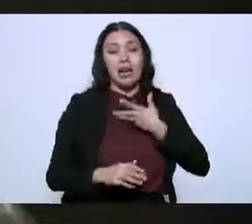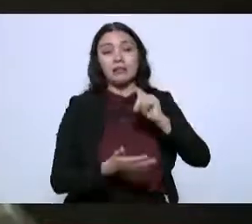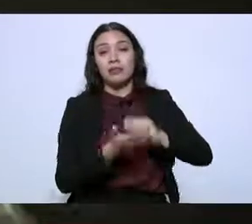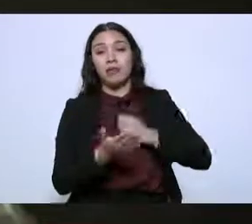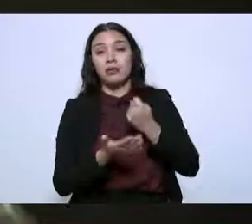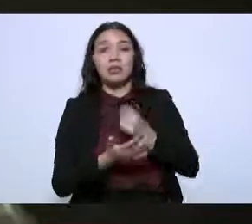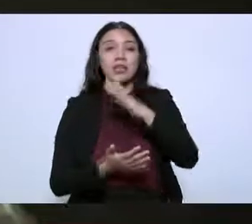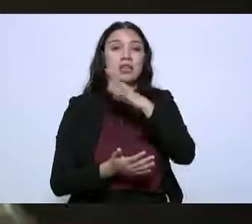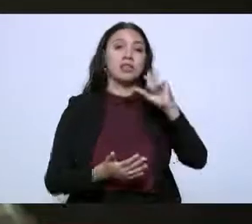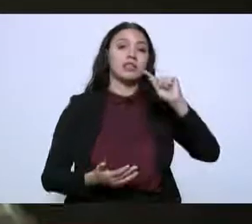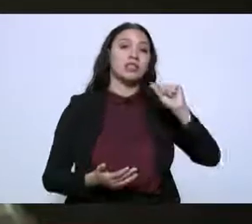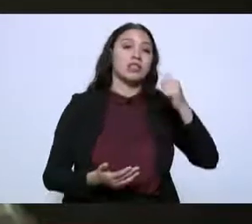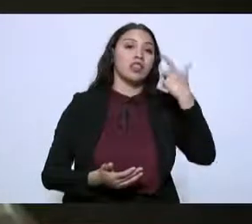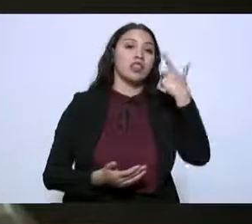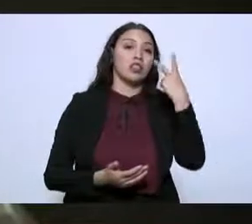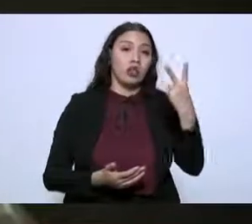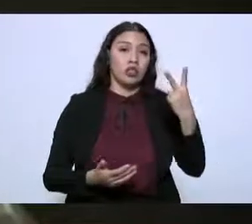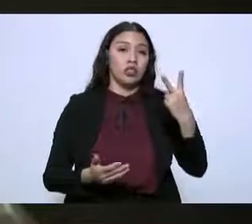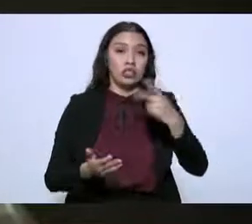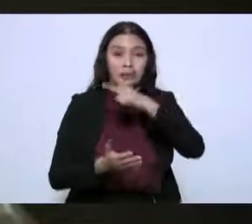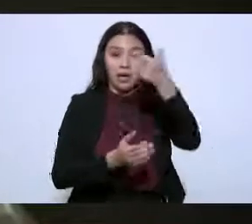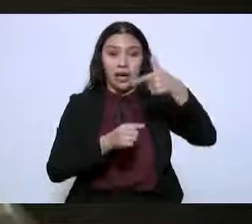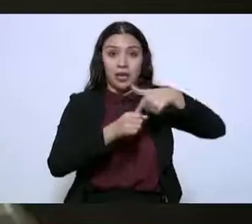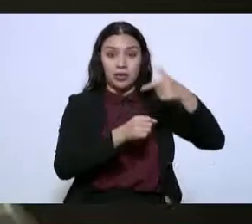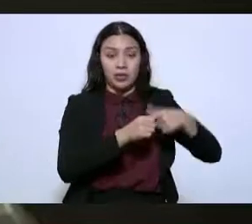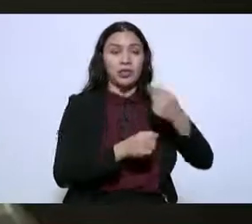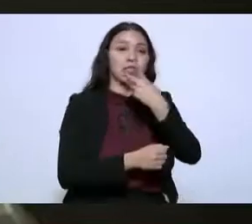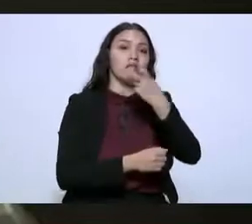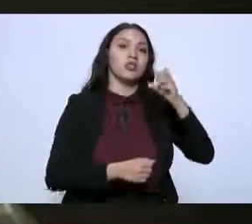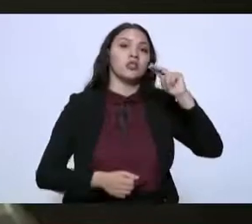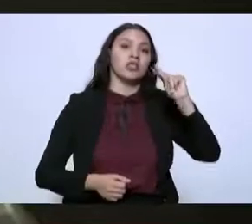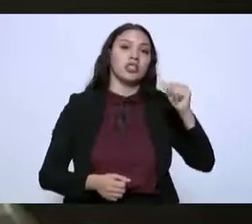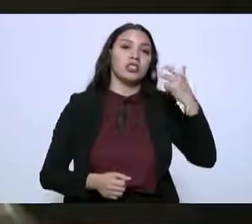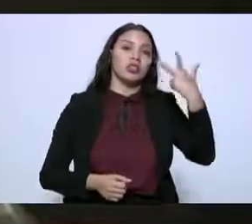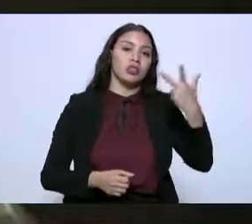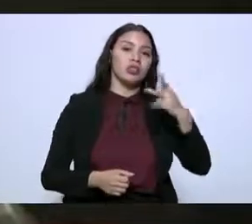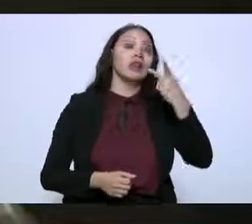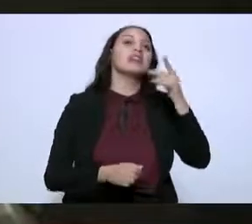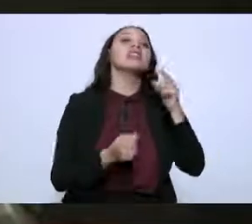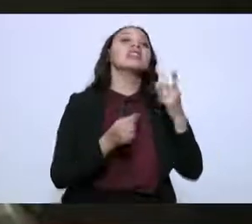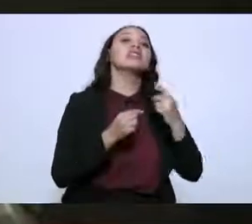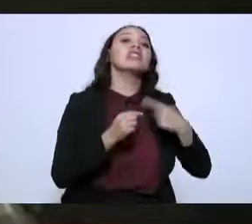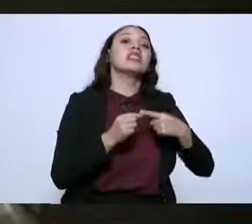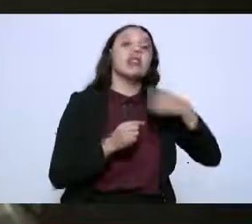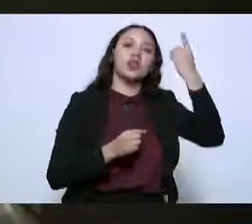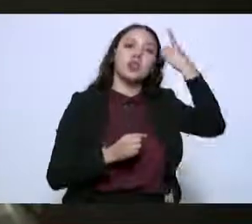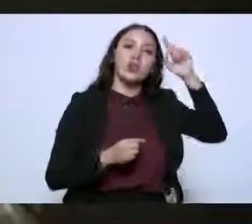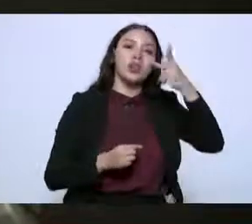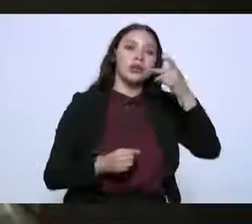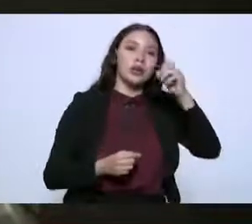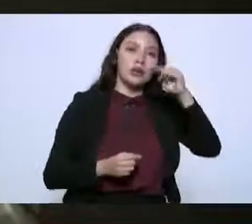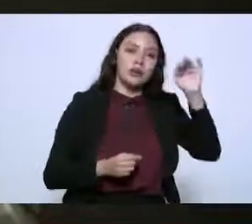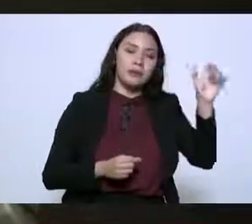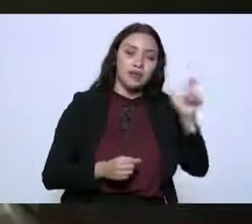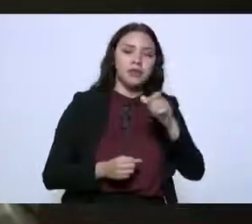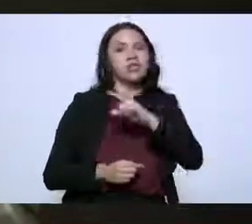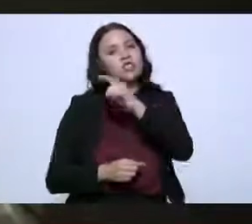572 gasolineras, 388 son de Pemex y 184 de otras marcas,